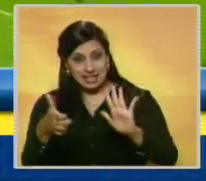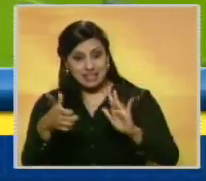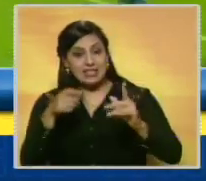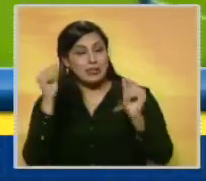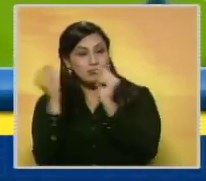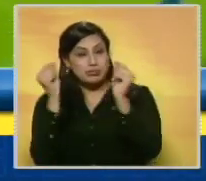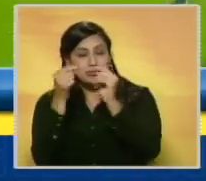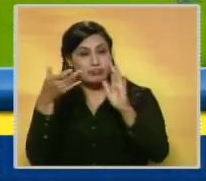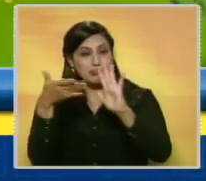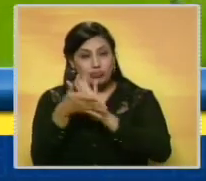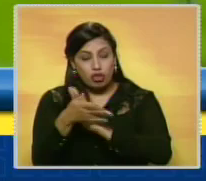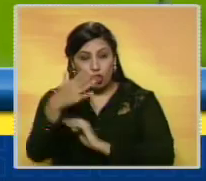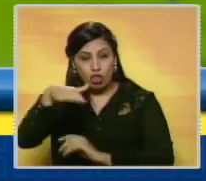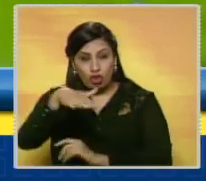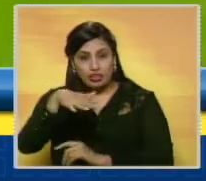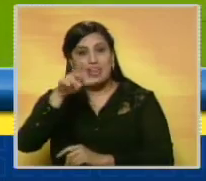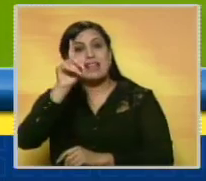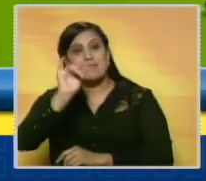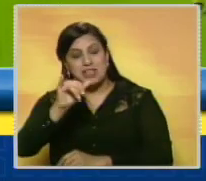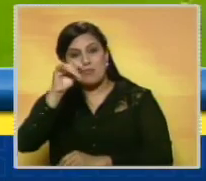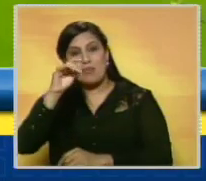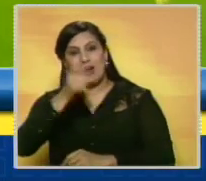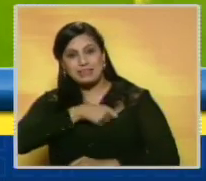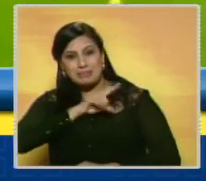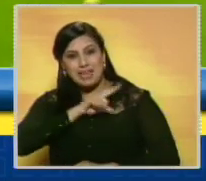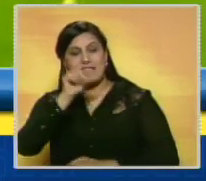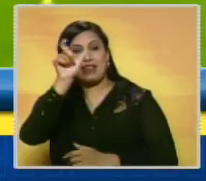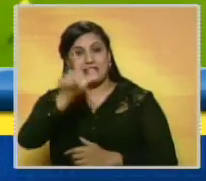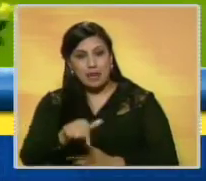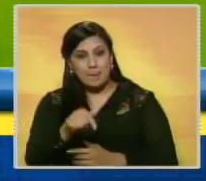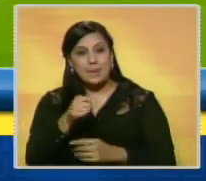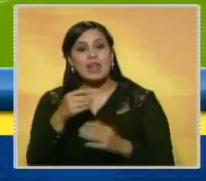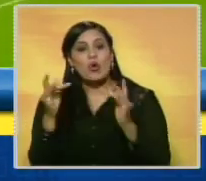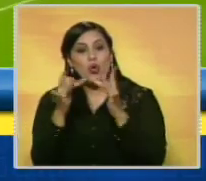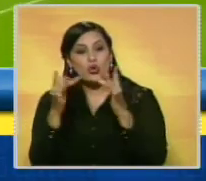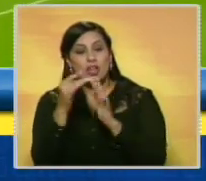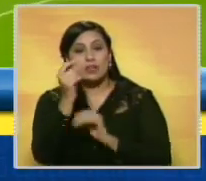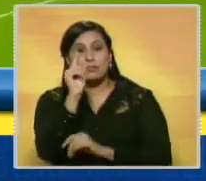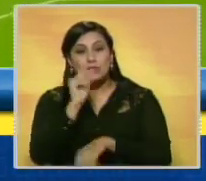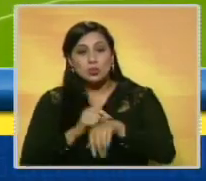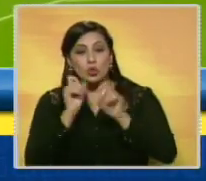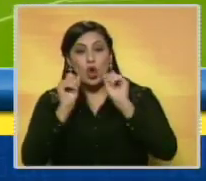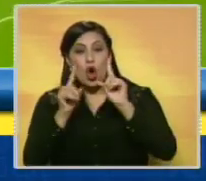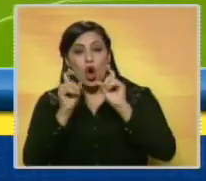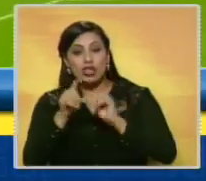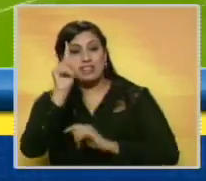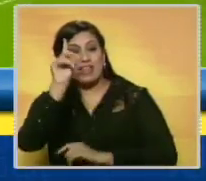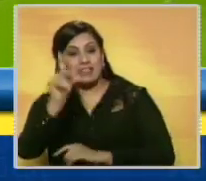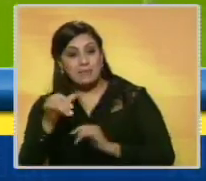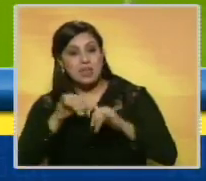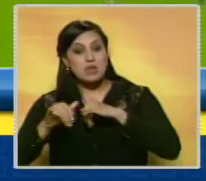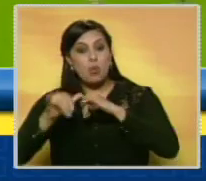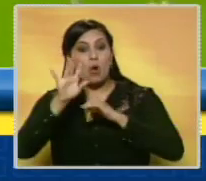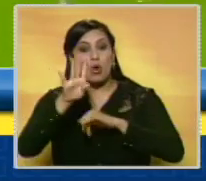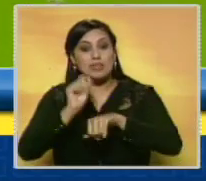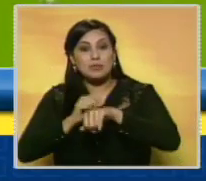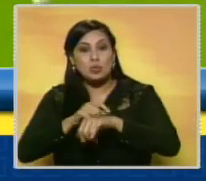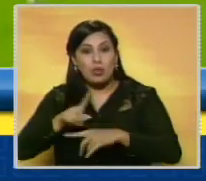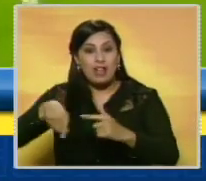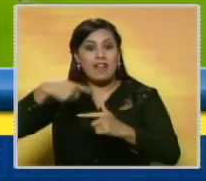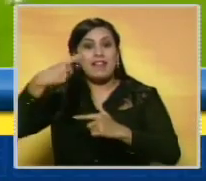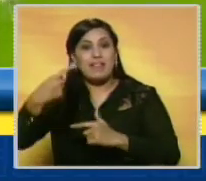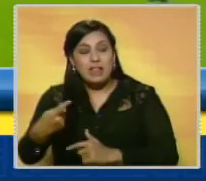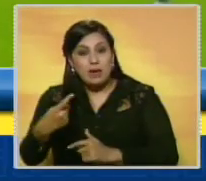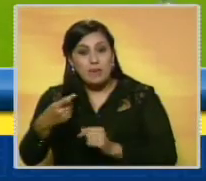disputado en el estadio San Siro de Milán. Antonio Candreva marcó por la zurra al minuto 11 e Ivan Perisic igualó cuatro minutos más tarde.